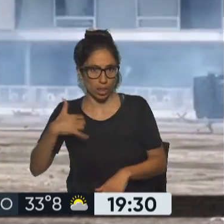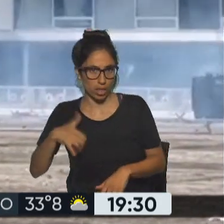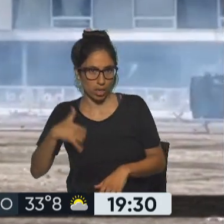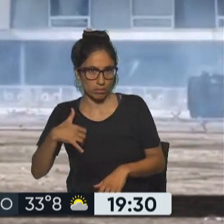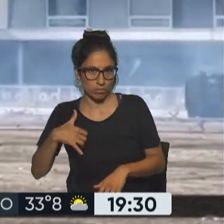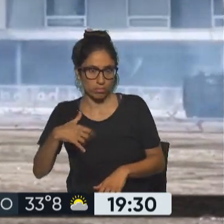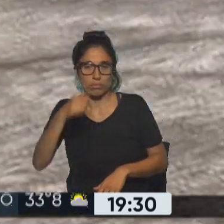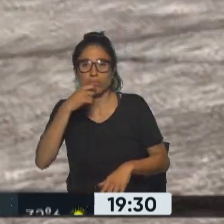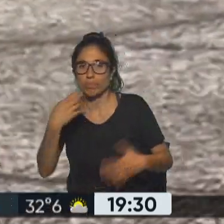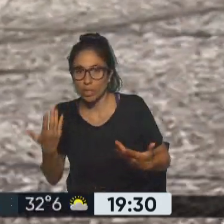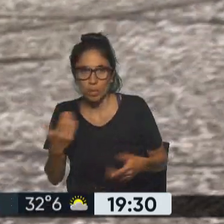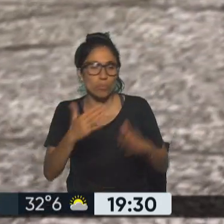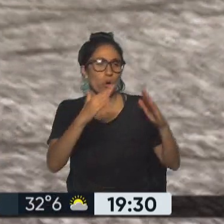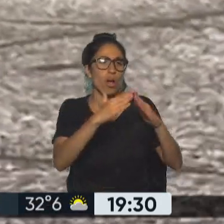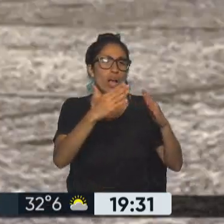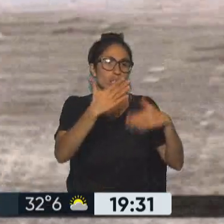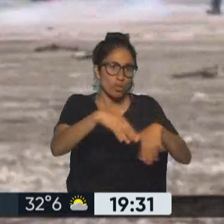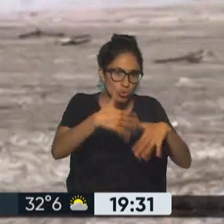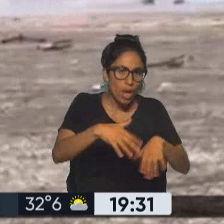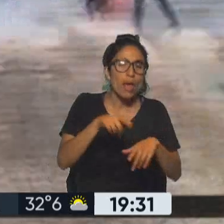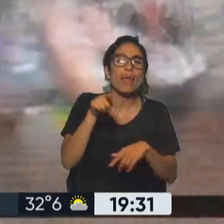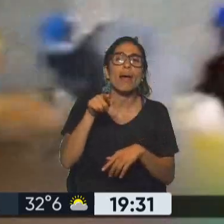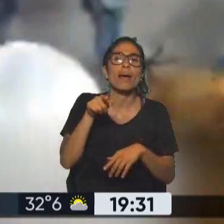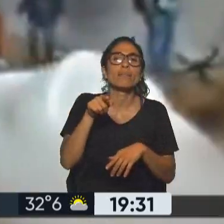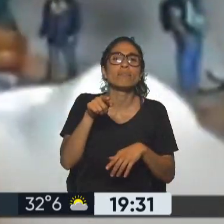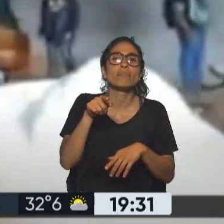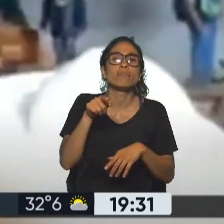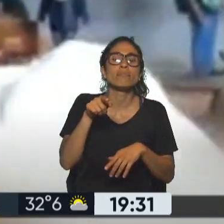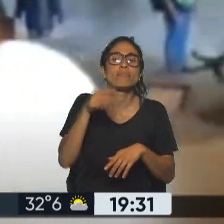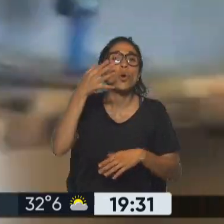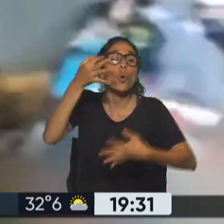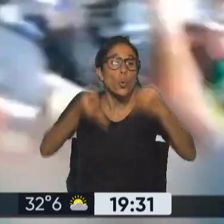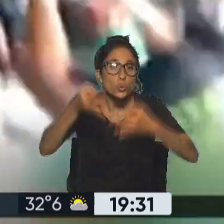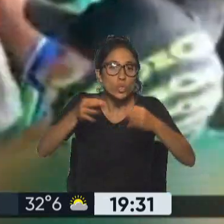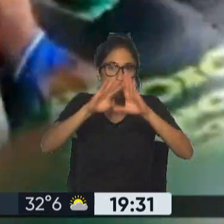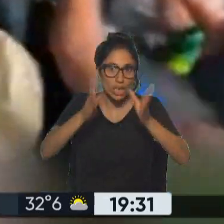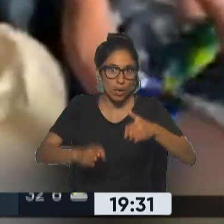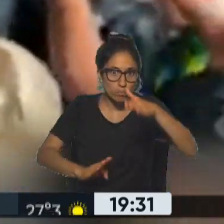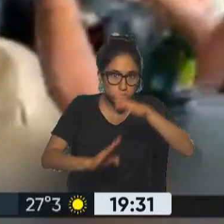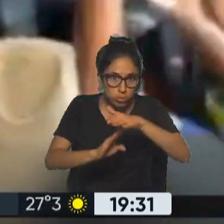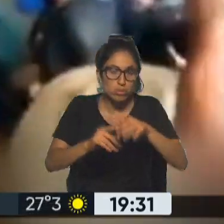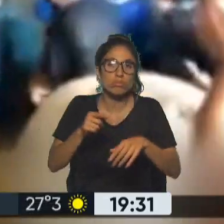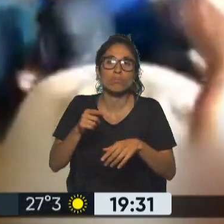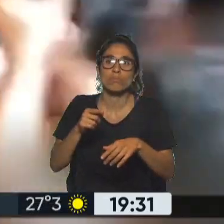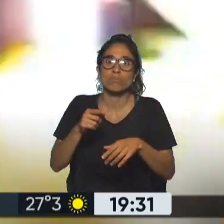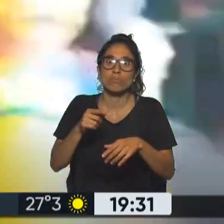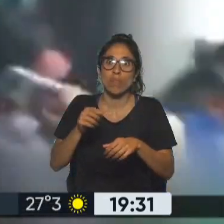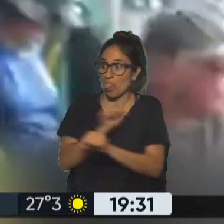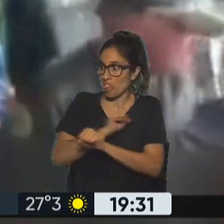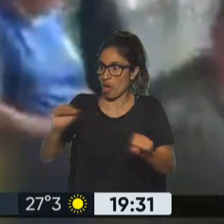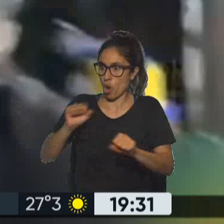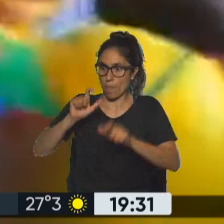acá en Tribunales en Talcahuano en la sede de la Corte Suprema de Justicia habría detenidos hay